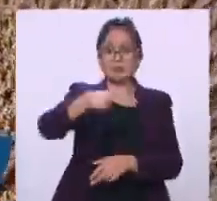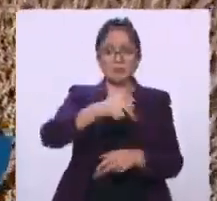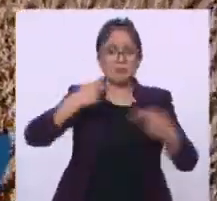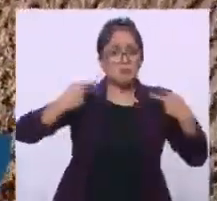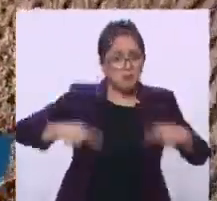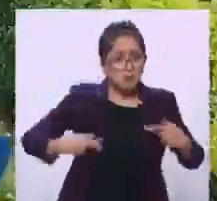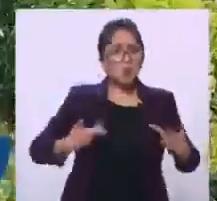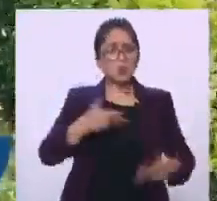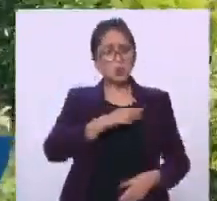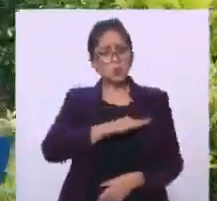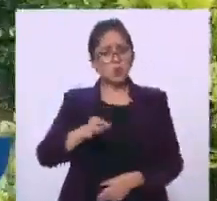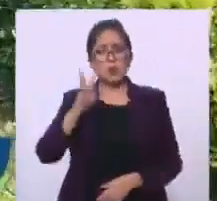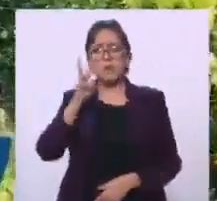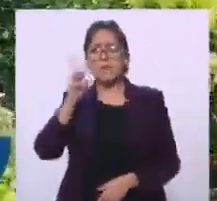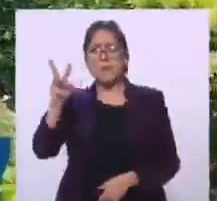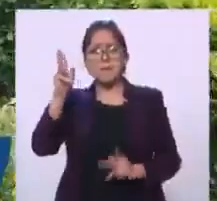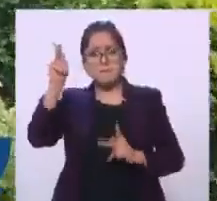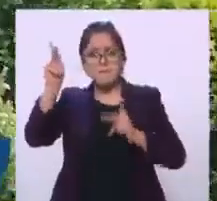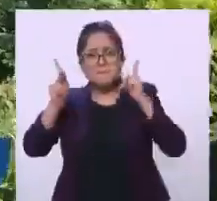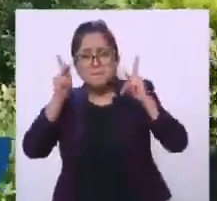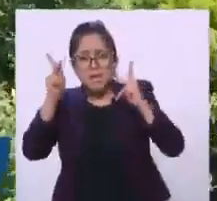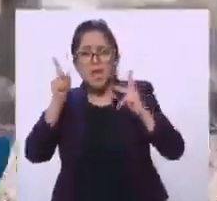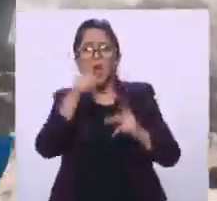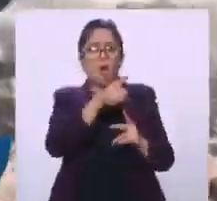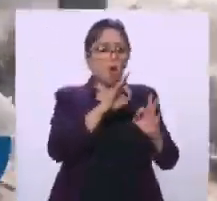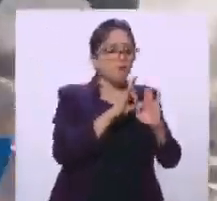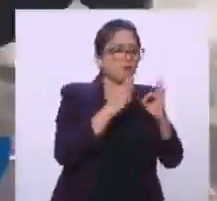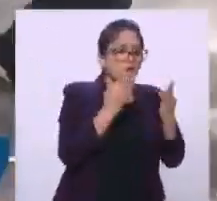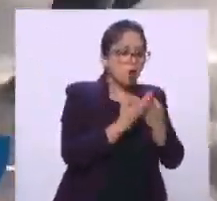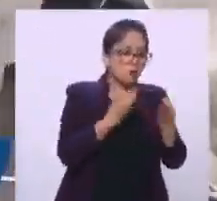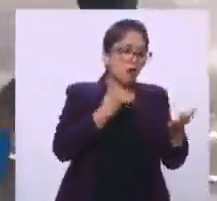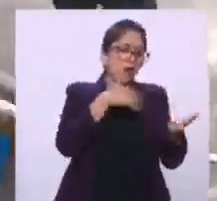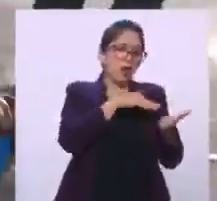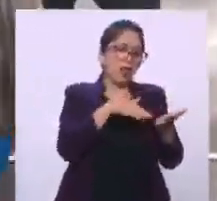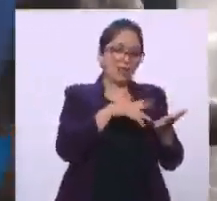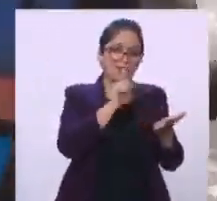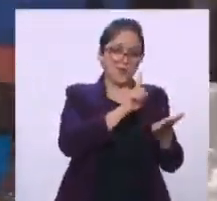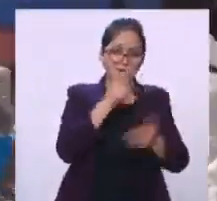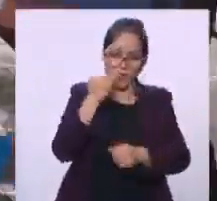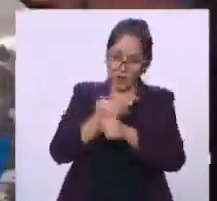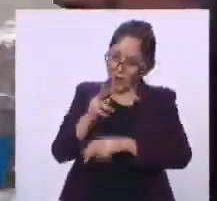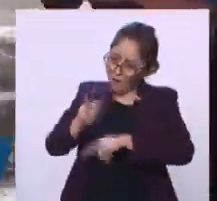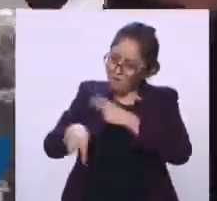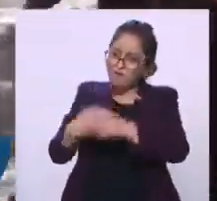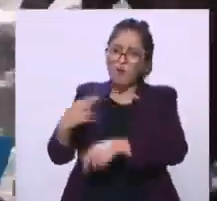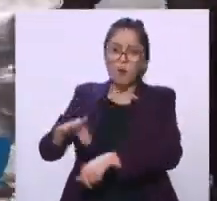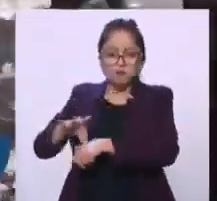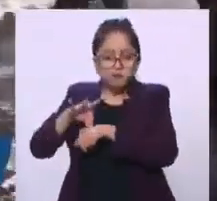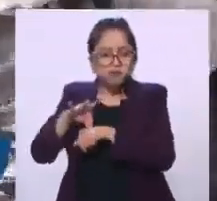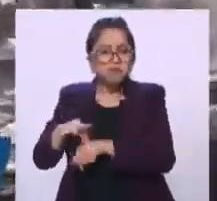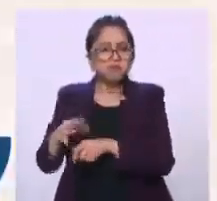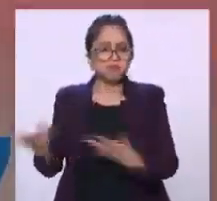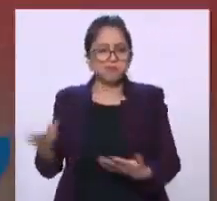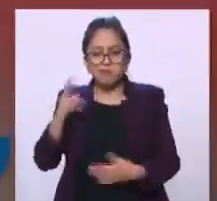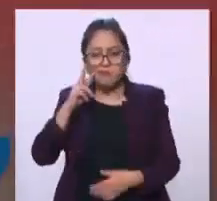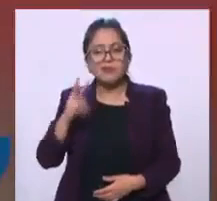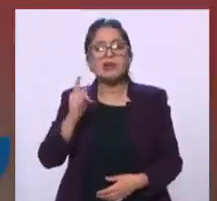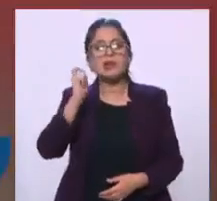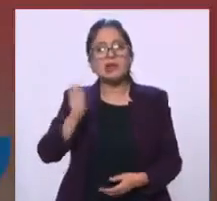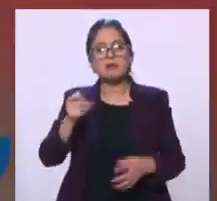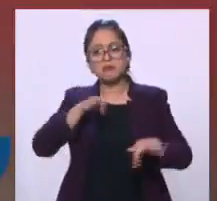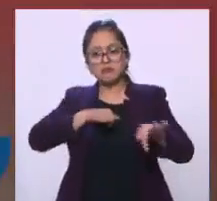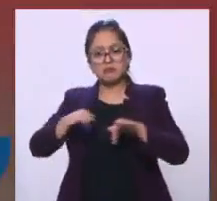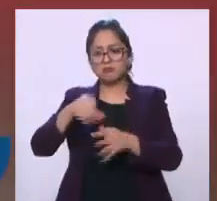que visiten la experiencia, no el modelo, porque una cosa es una experiencia y otra cosa es un modelo, como en el caso de la